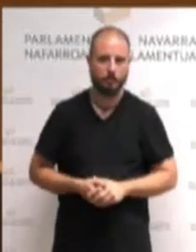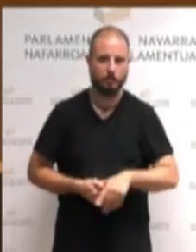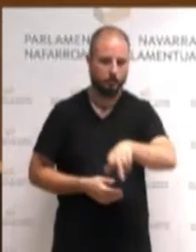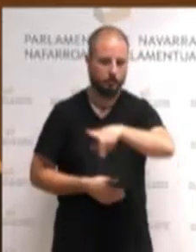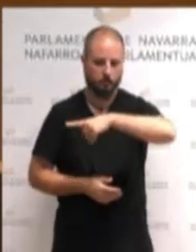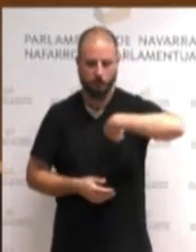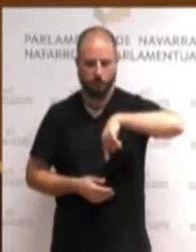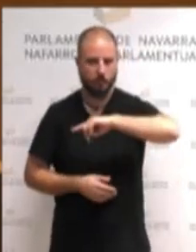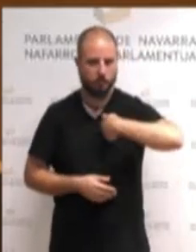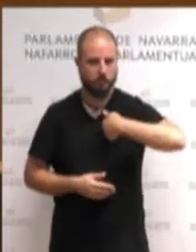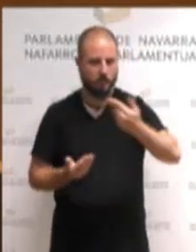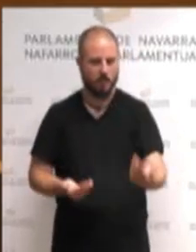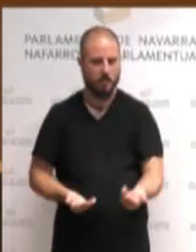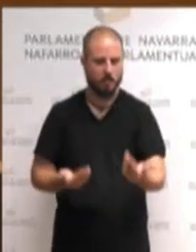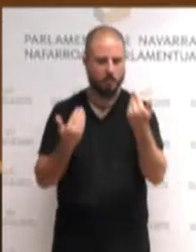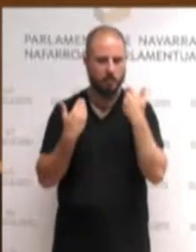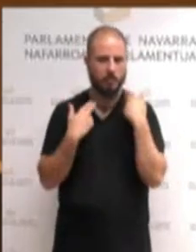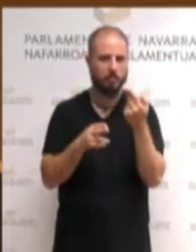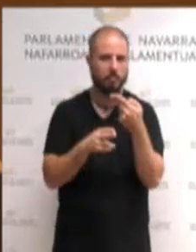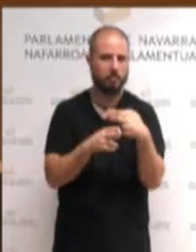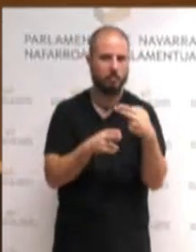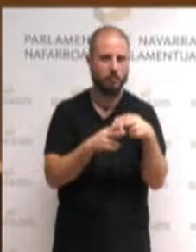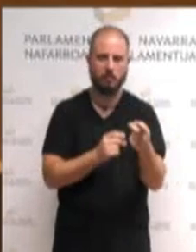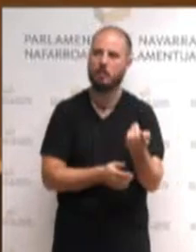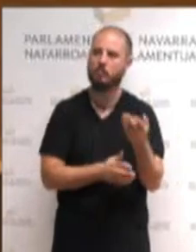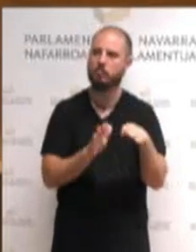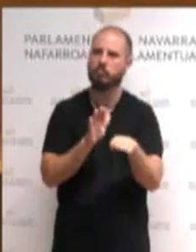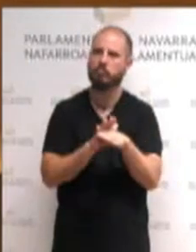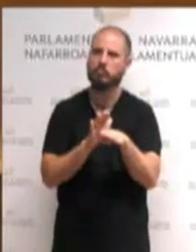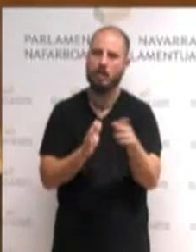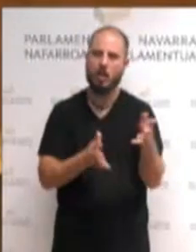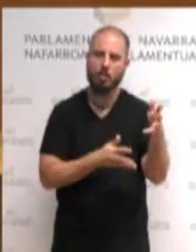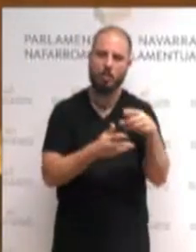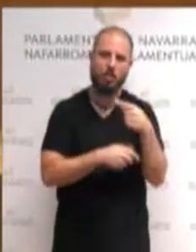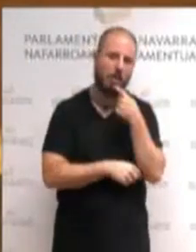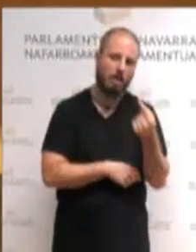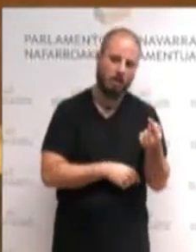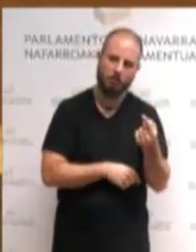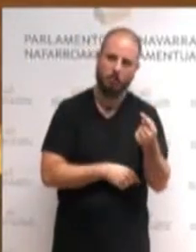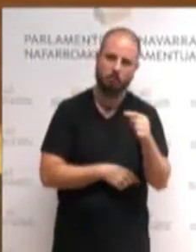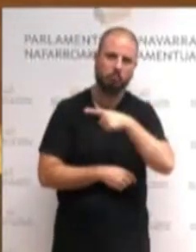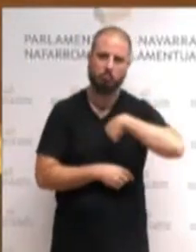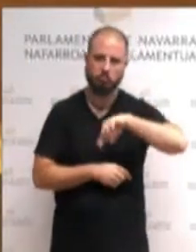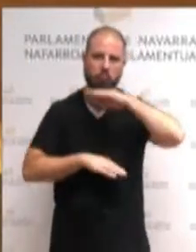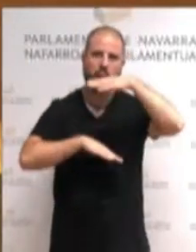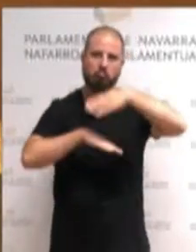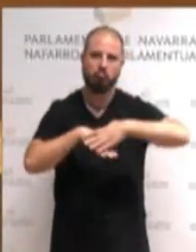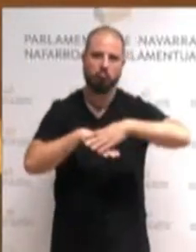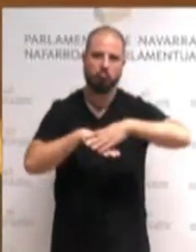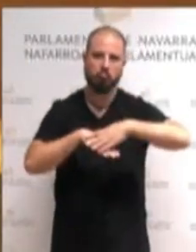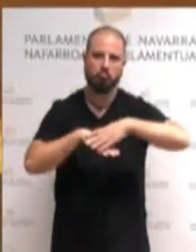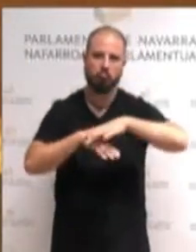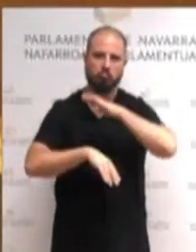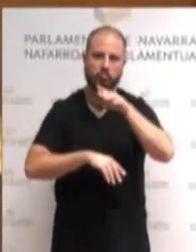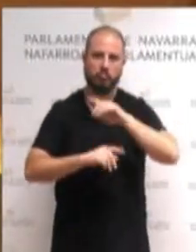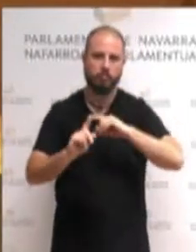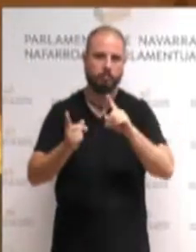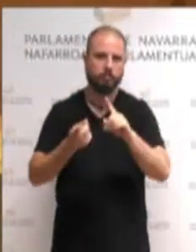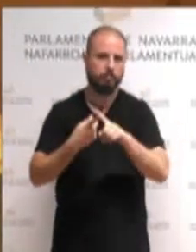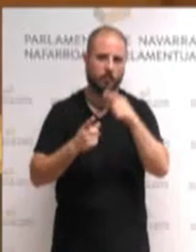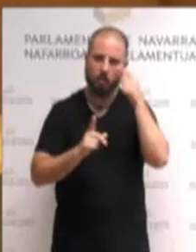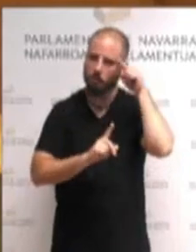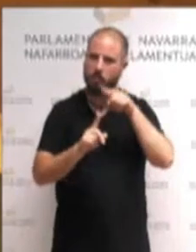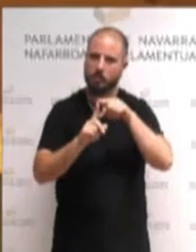diegu, eta gure lehen elburua eskuinari atea iztea da. Gaurkoan ere,